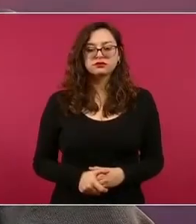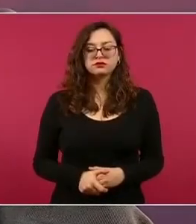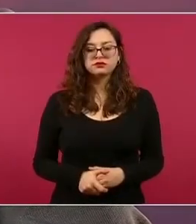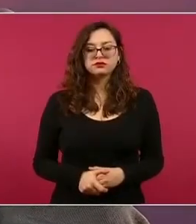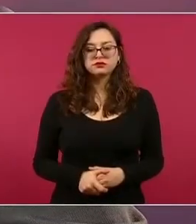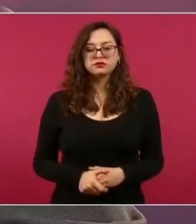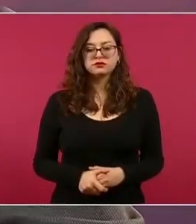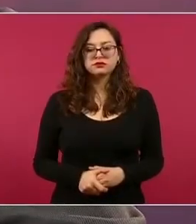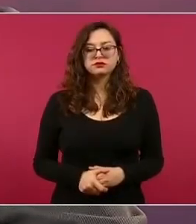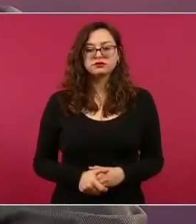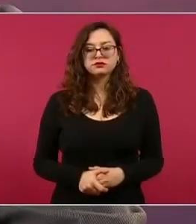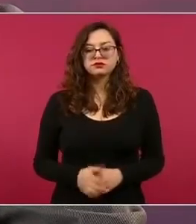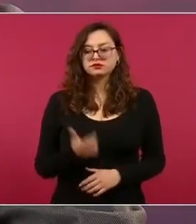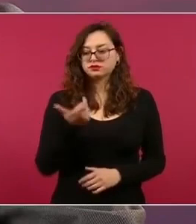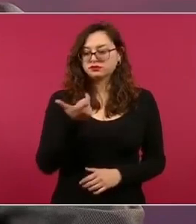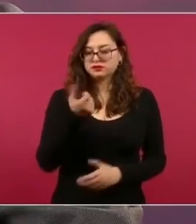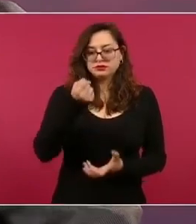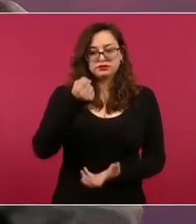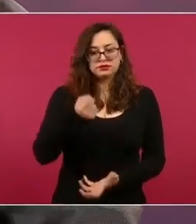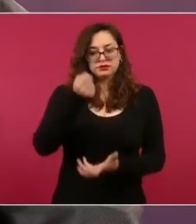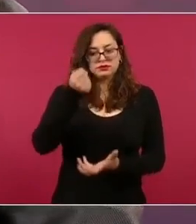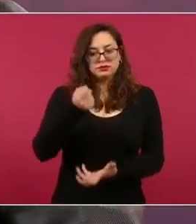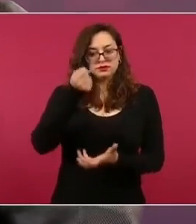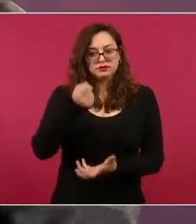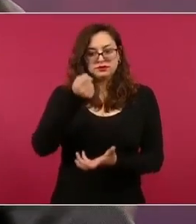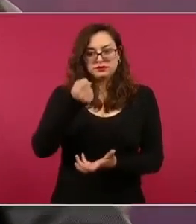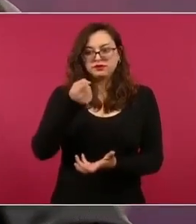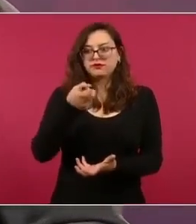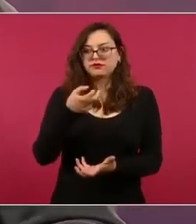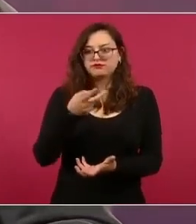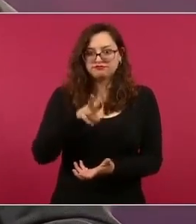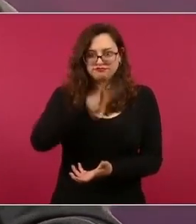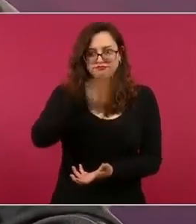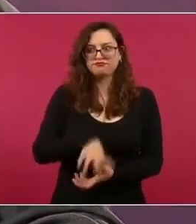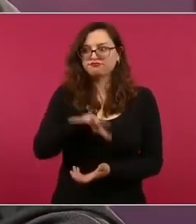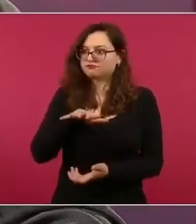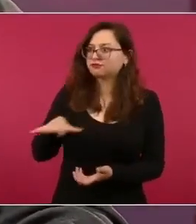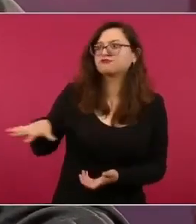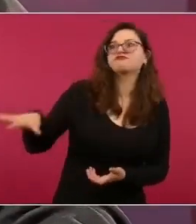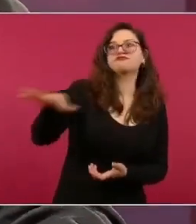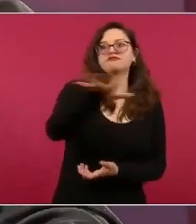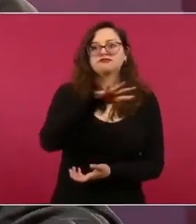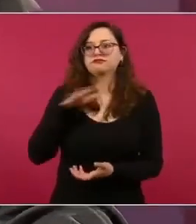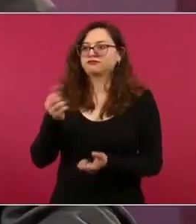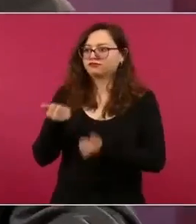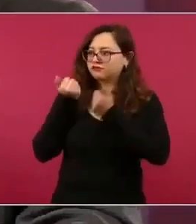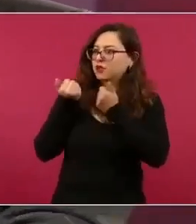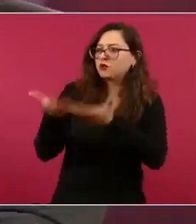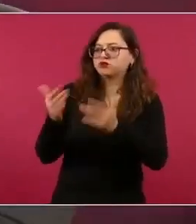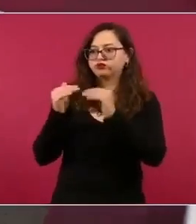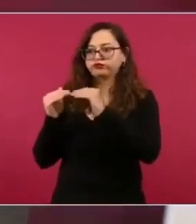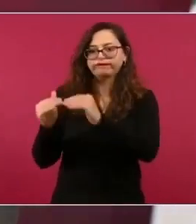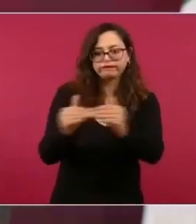público sea realmente público y se destine